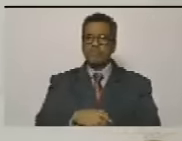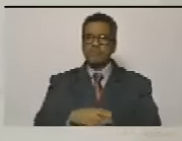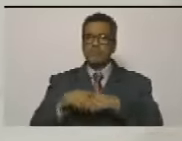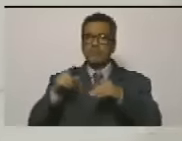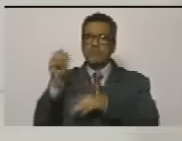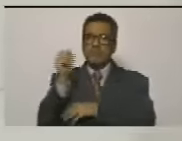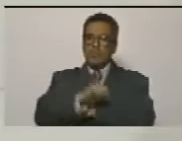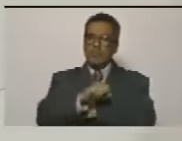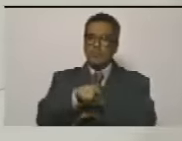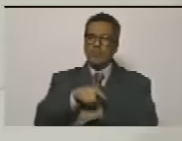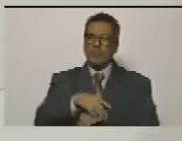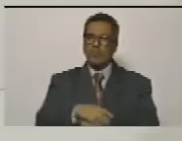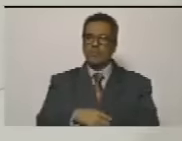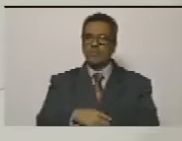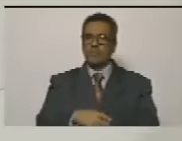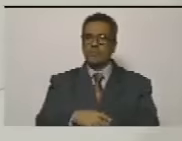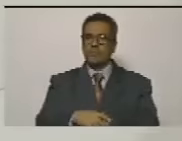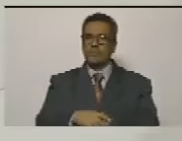derrotados